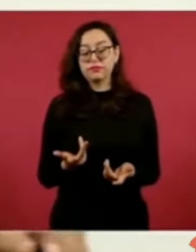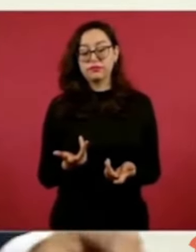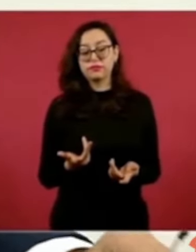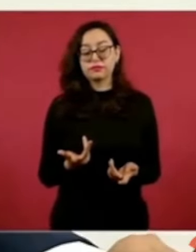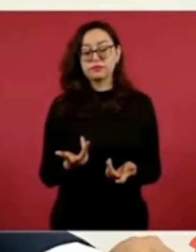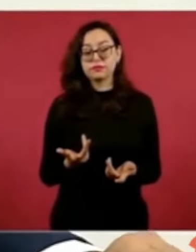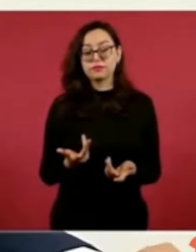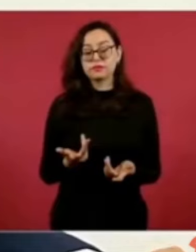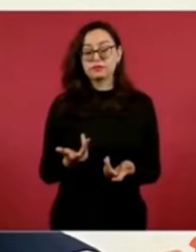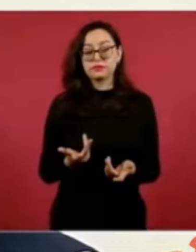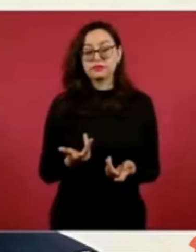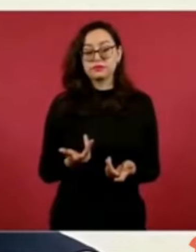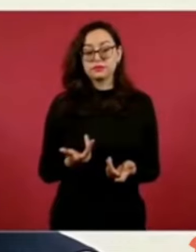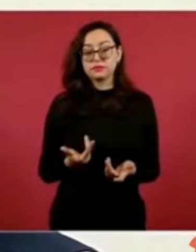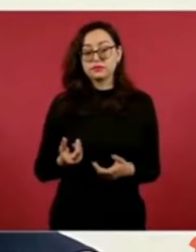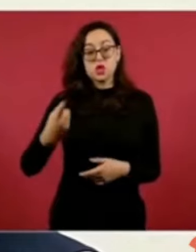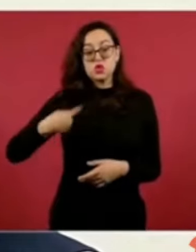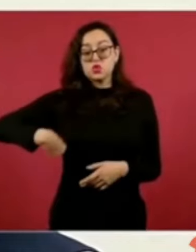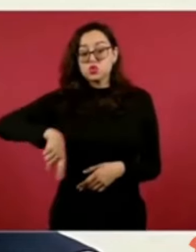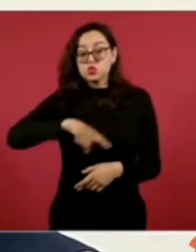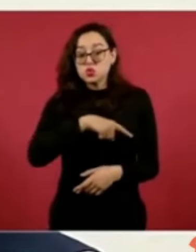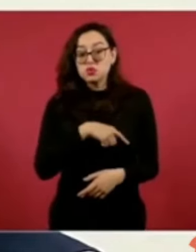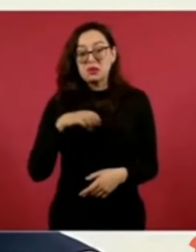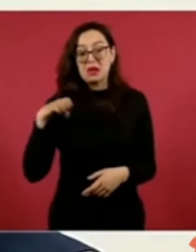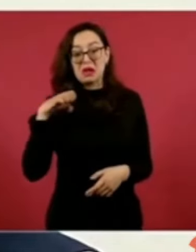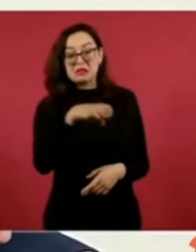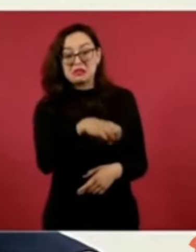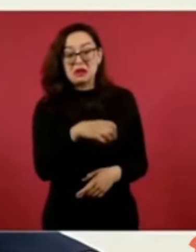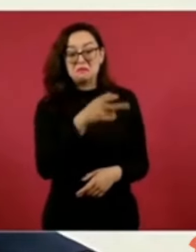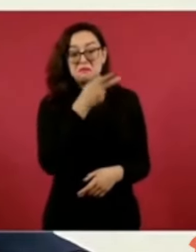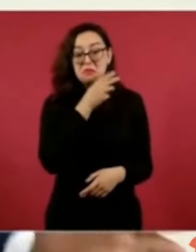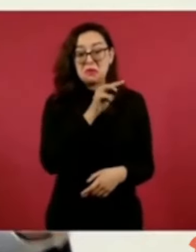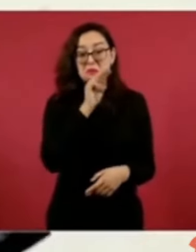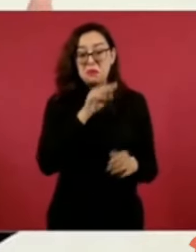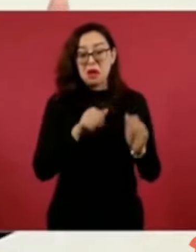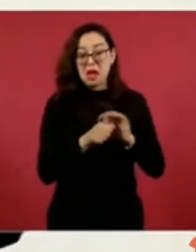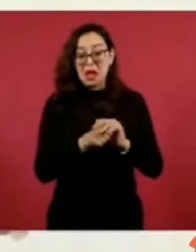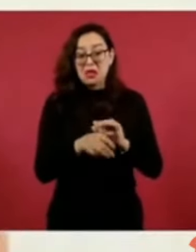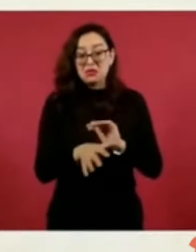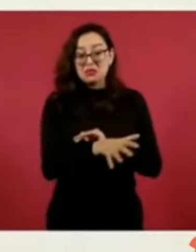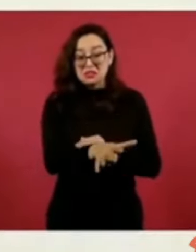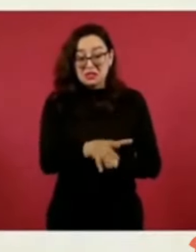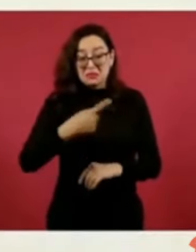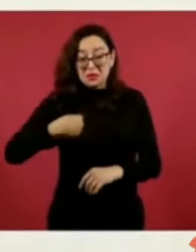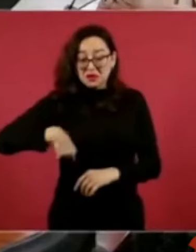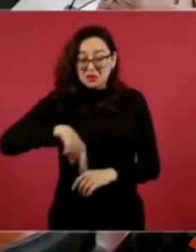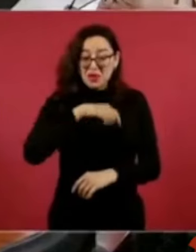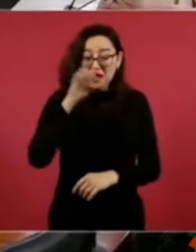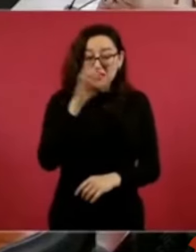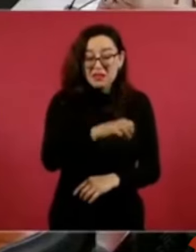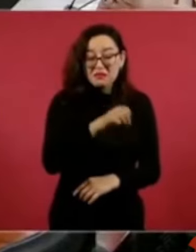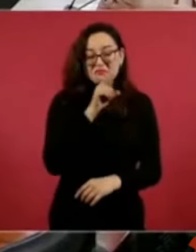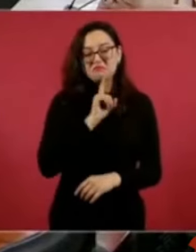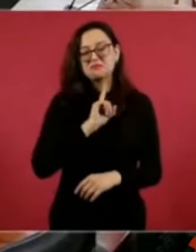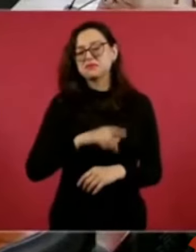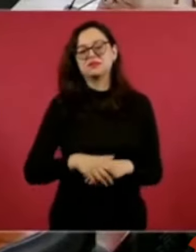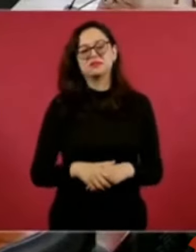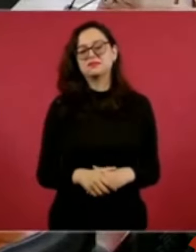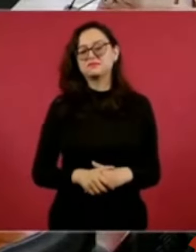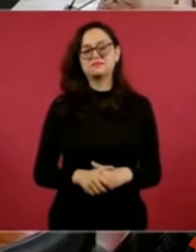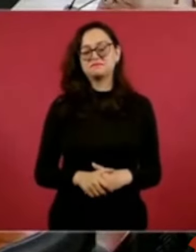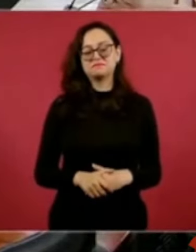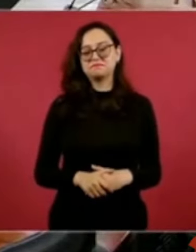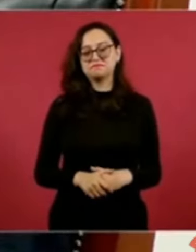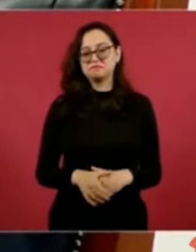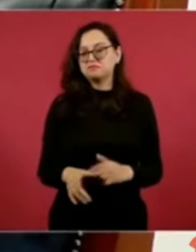nunca a mentirle a los padres. Y si se encuentran